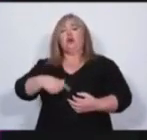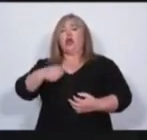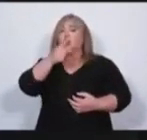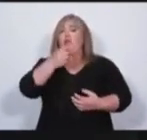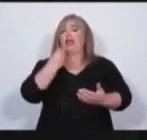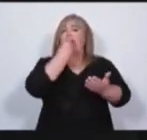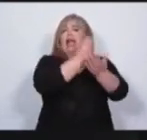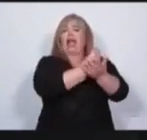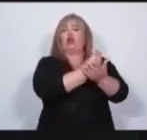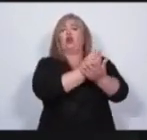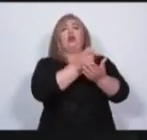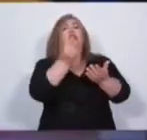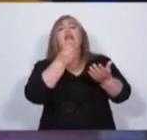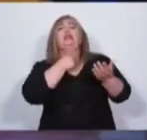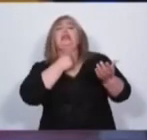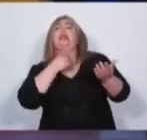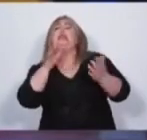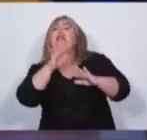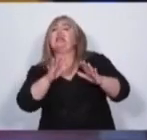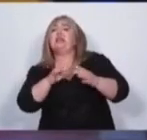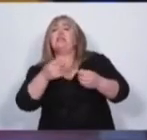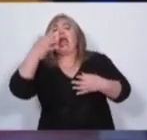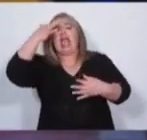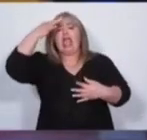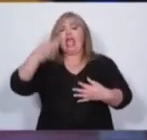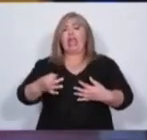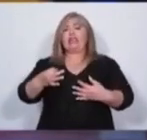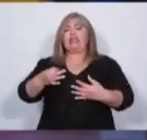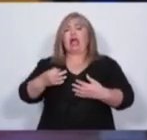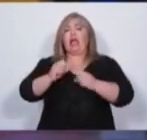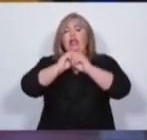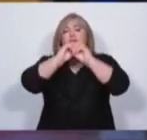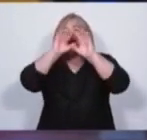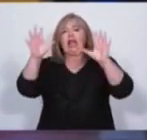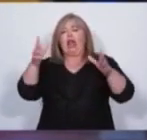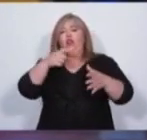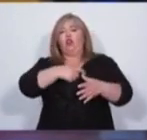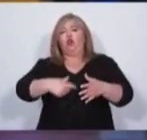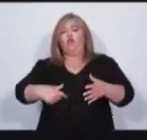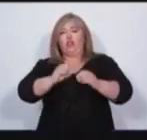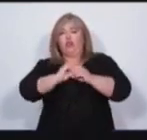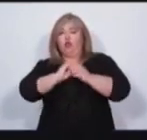para mejorar la transparencia y la ética pública? Comienza Lucas Hilaro.